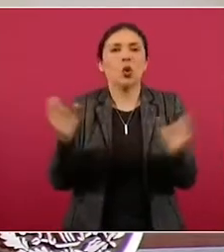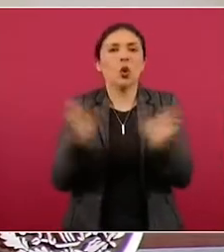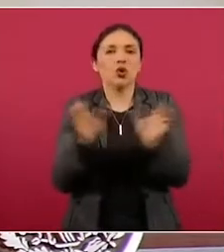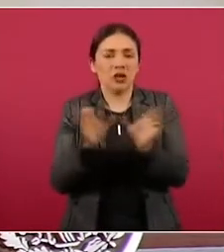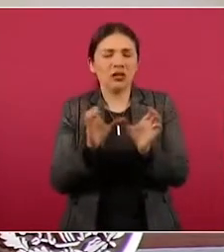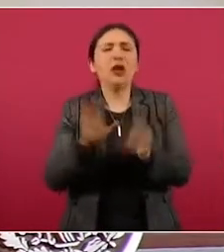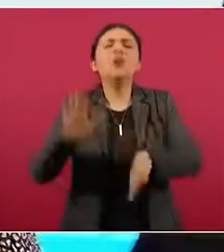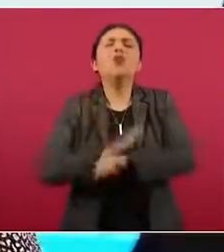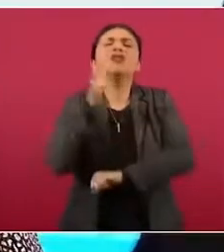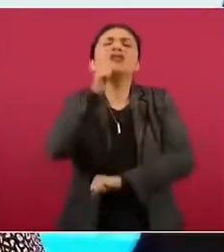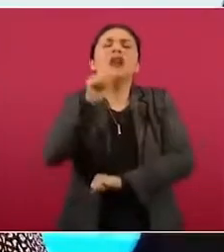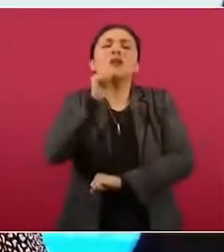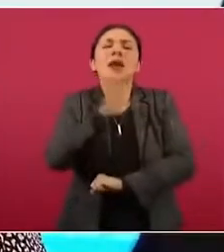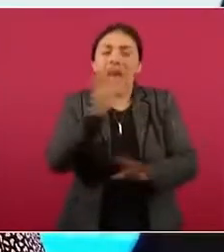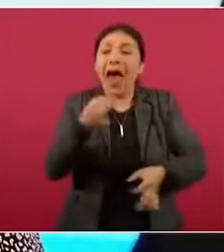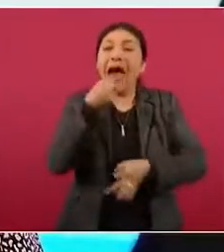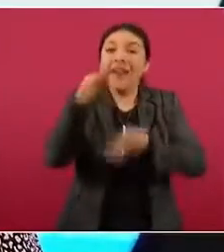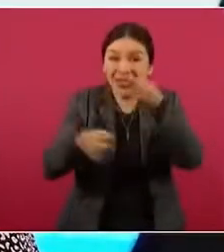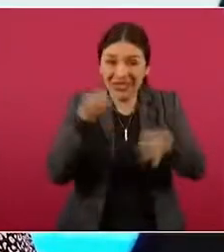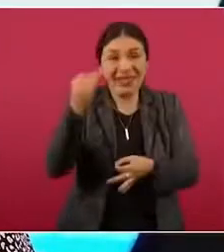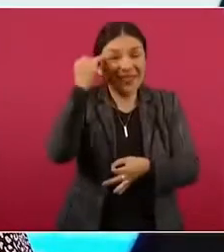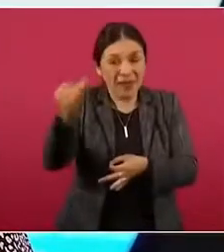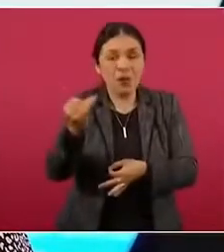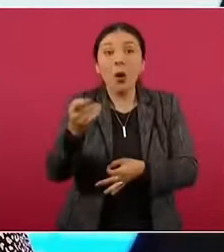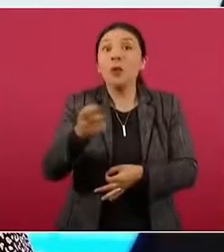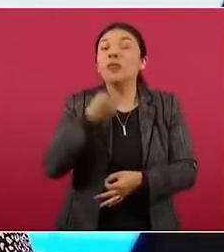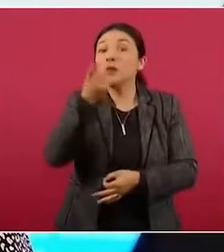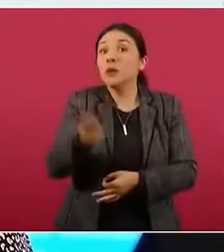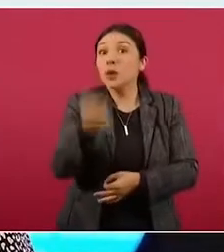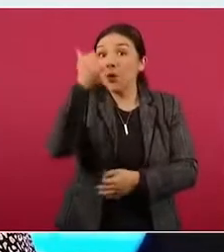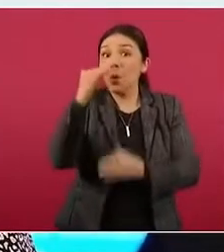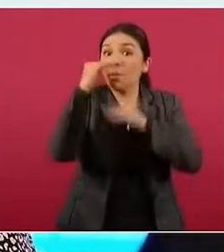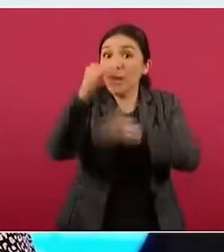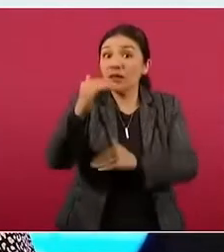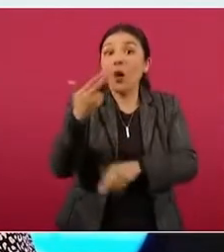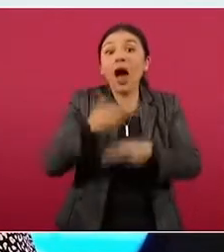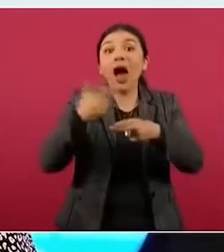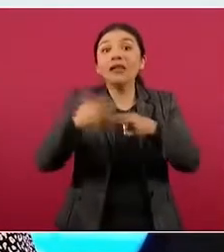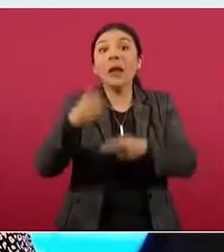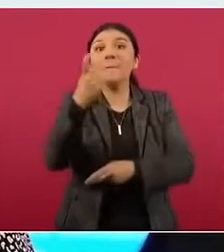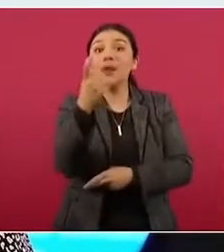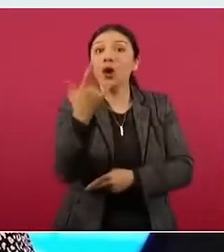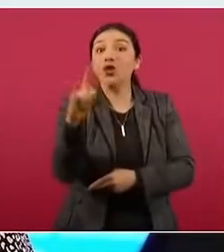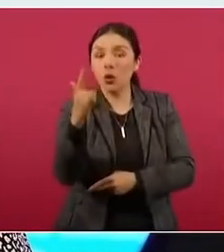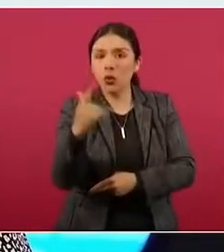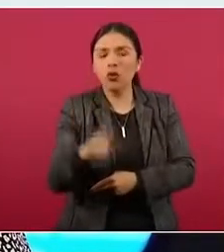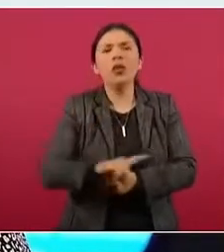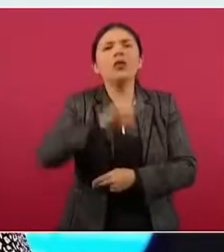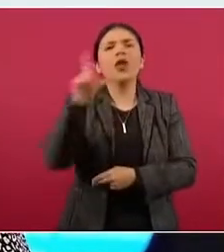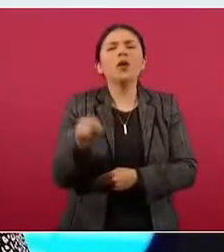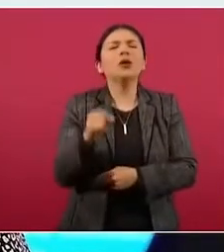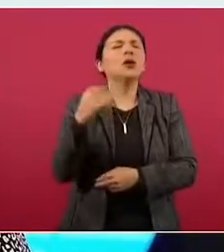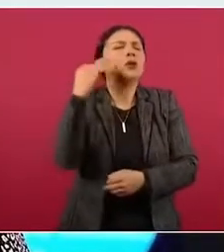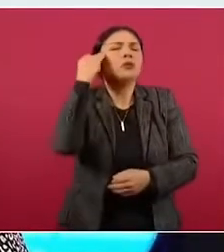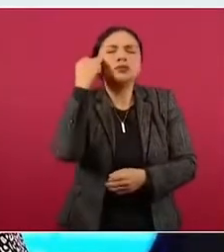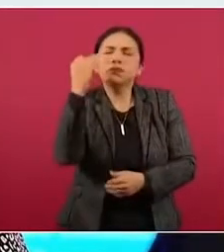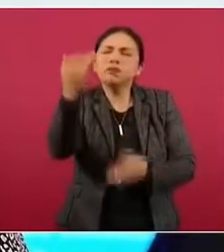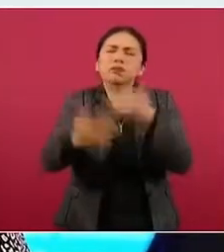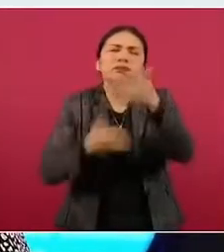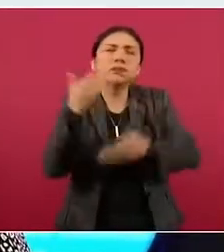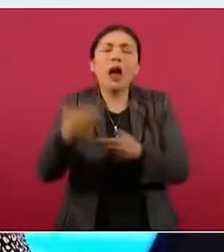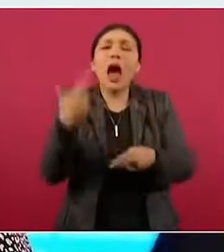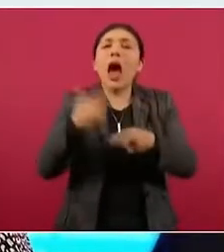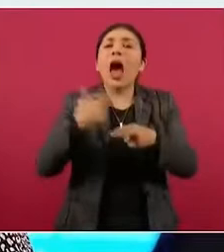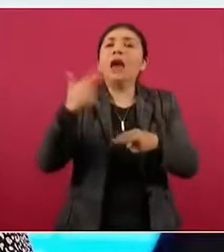el trámite hasta el último, la fecha límite era el primero de julio, y en mayo empezaron a llegar las solicitudes de